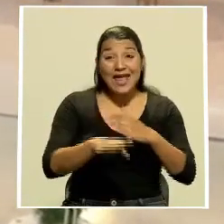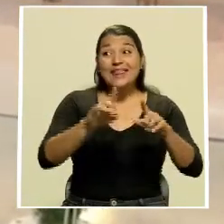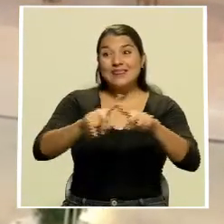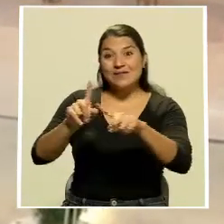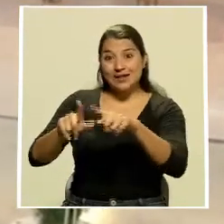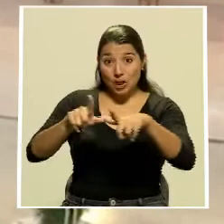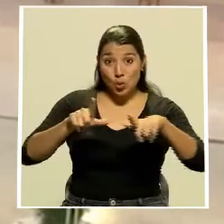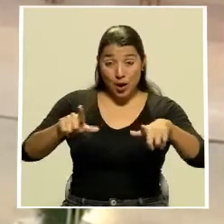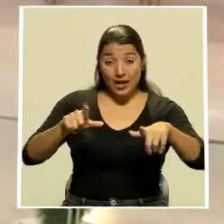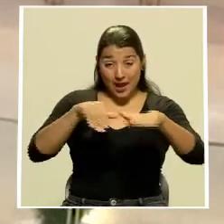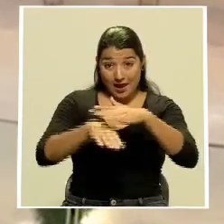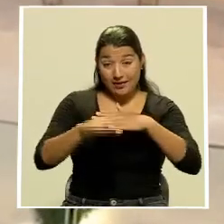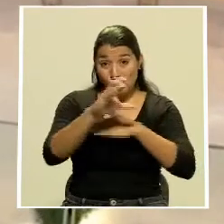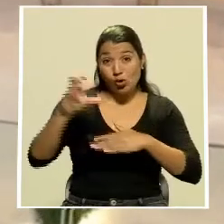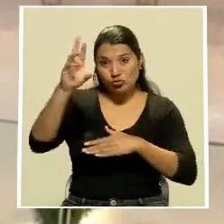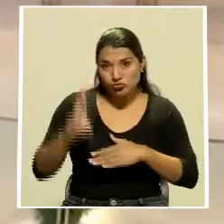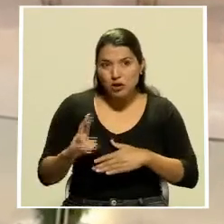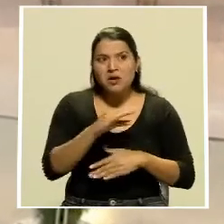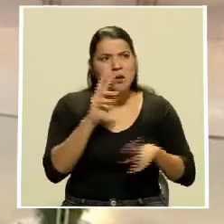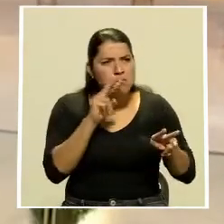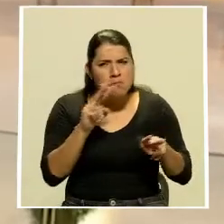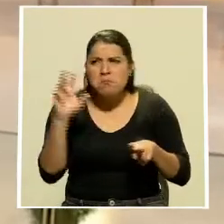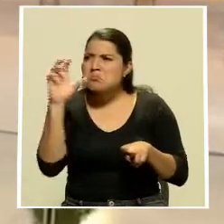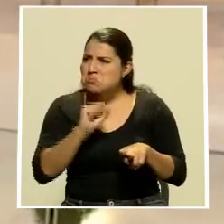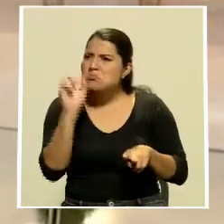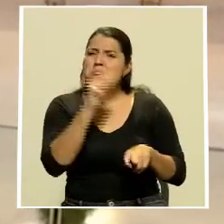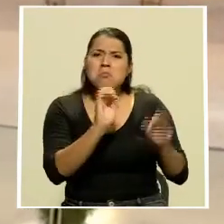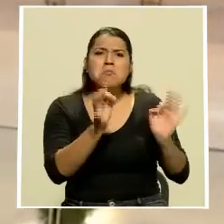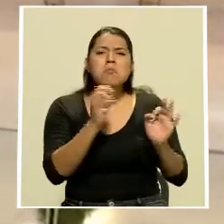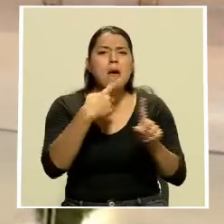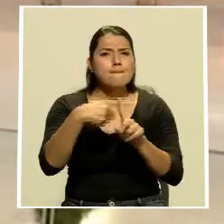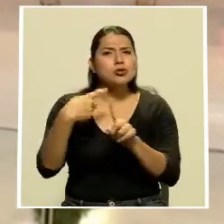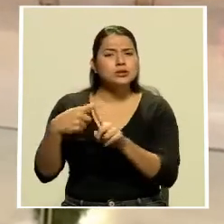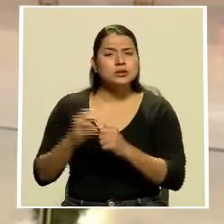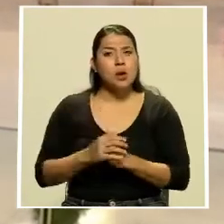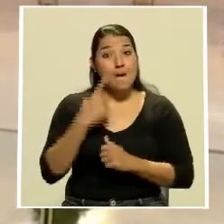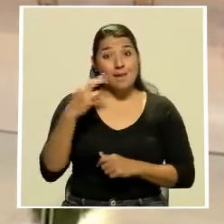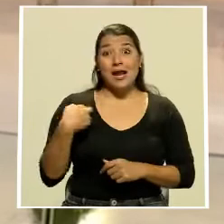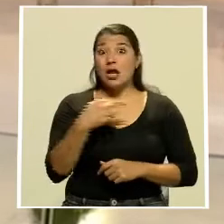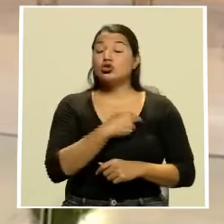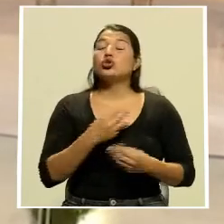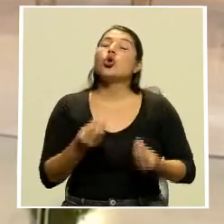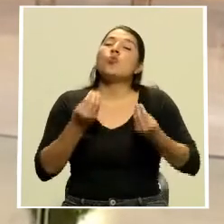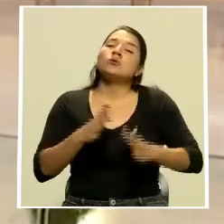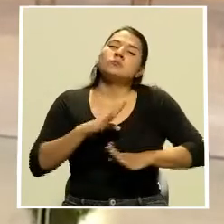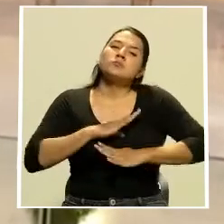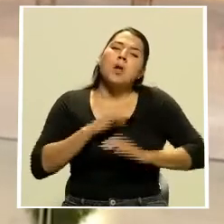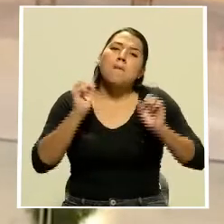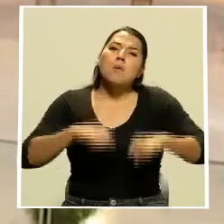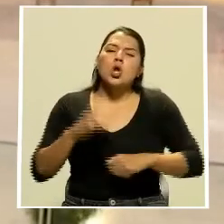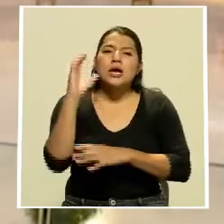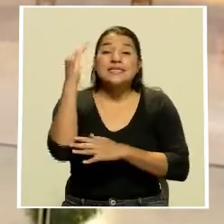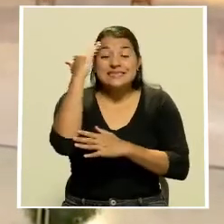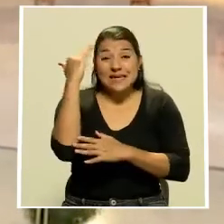metropolitana y la respuesta ha sido muy positiva. Para nosotros ha sido tremendamente gratificante saber que